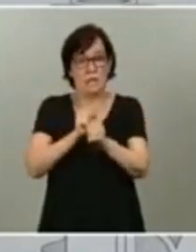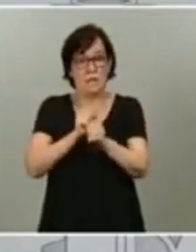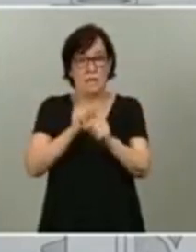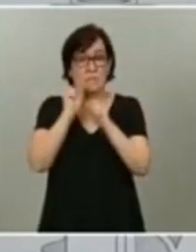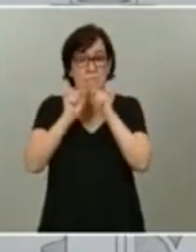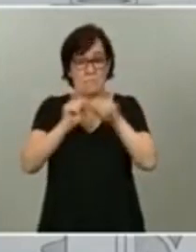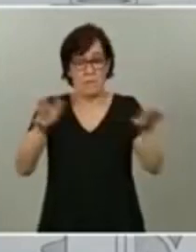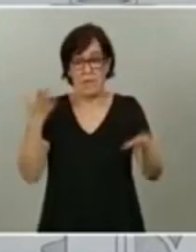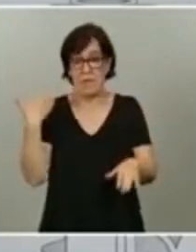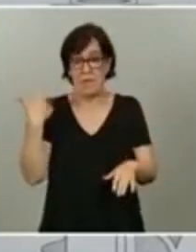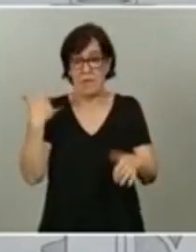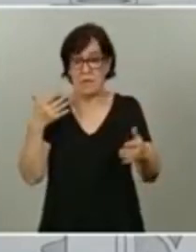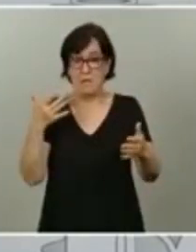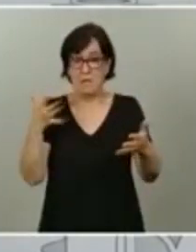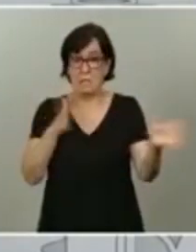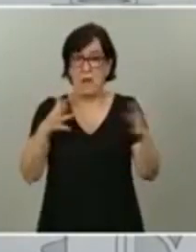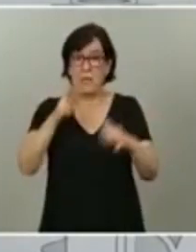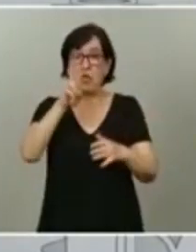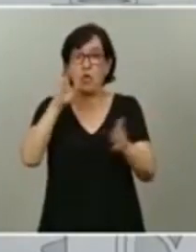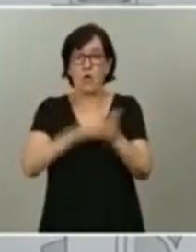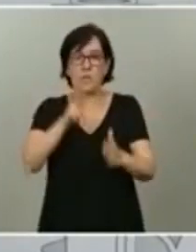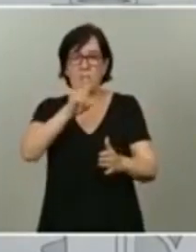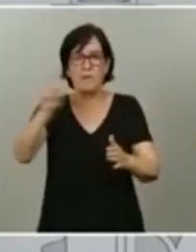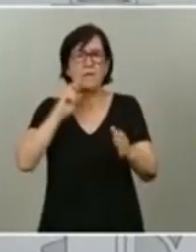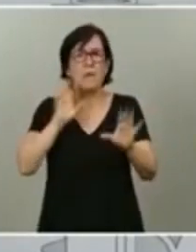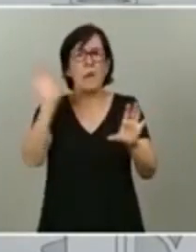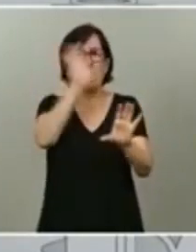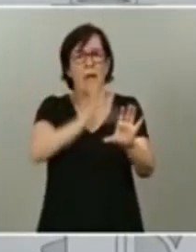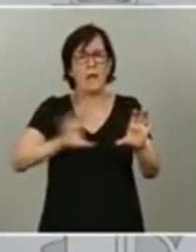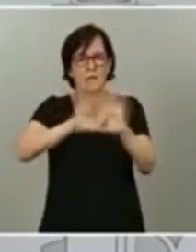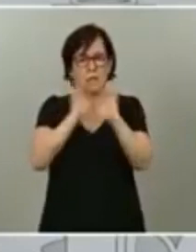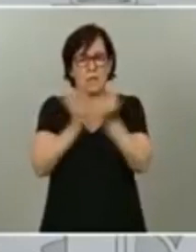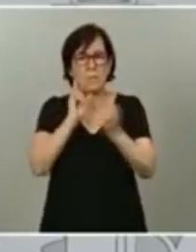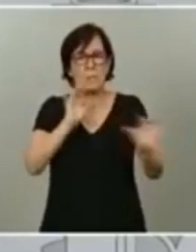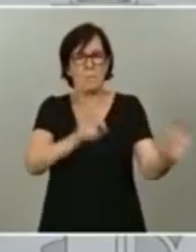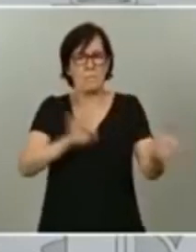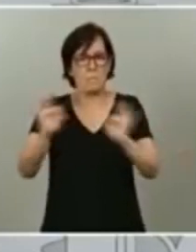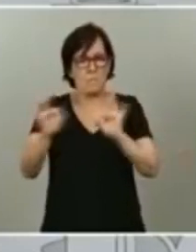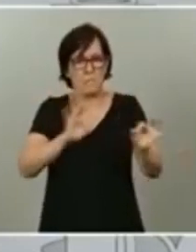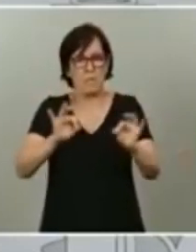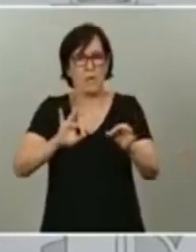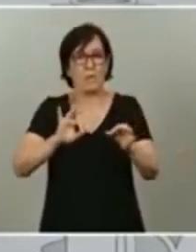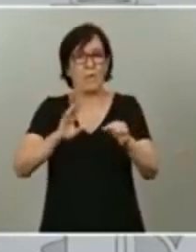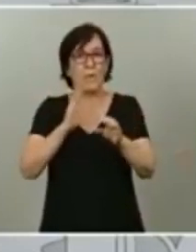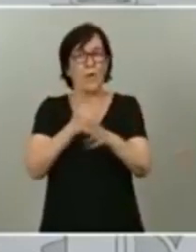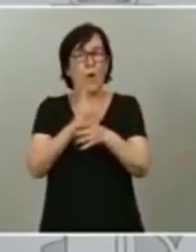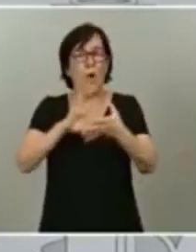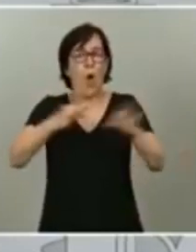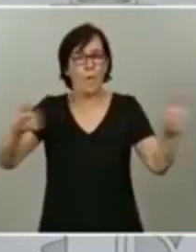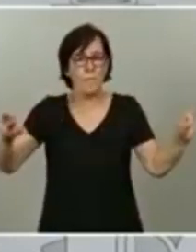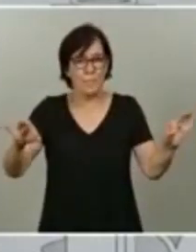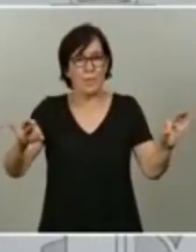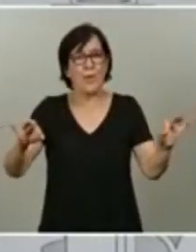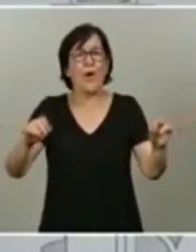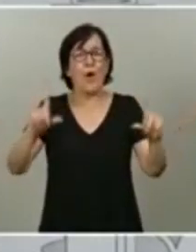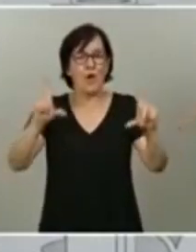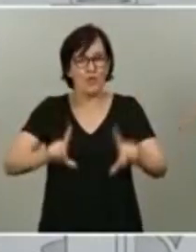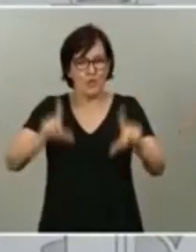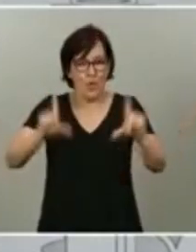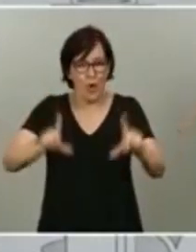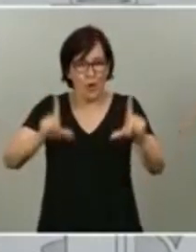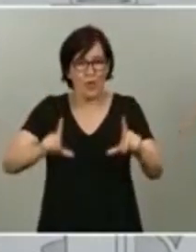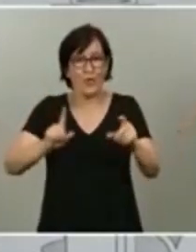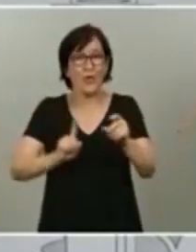en marzo de 2020, todos los países del mundo nos preparábamos para los Juegos Olímpicos de Tokio, la NASA presentaba un nuevo